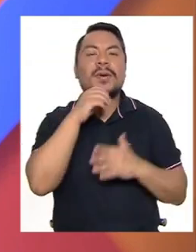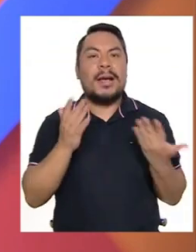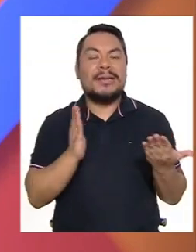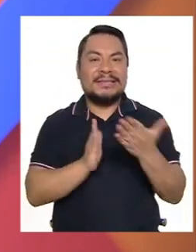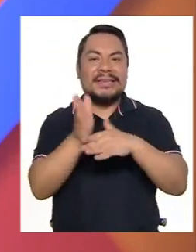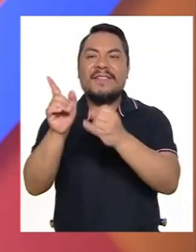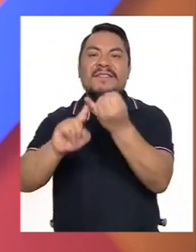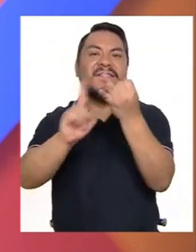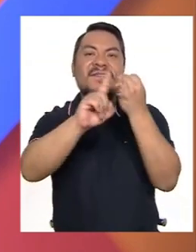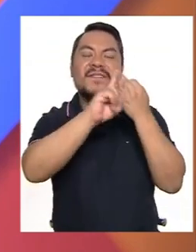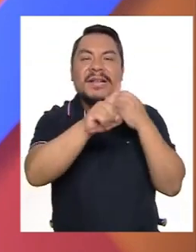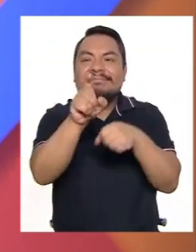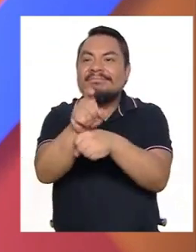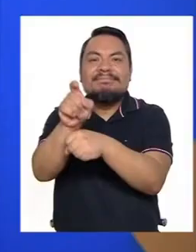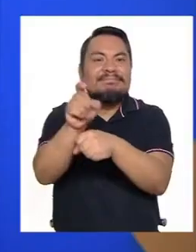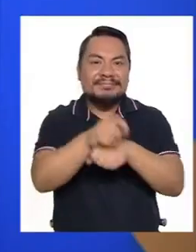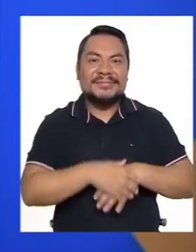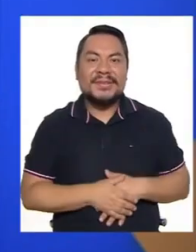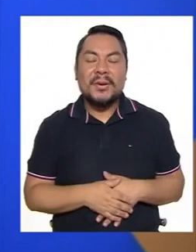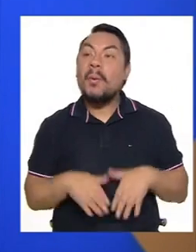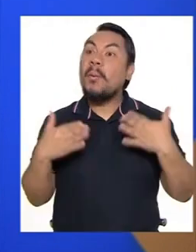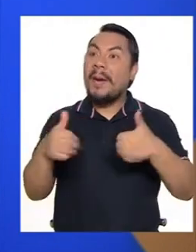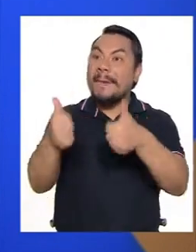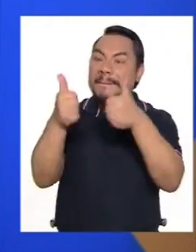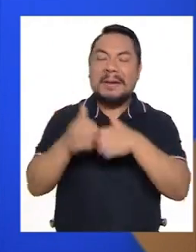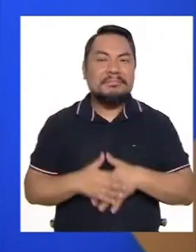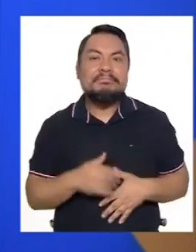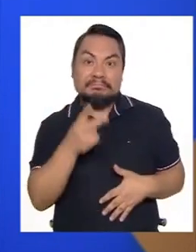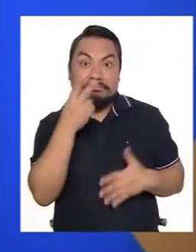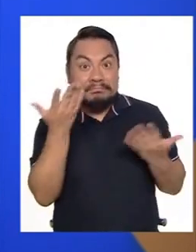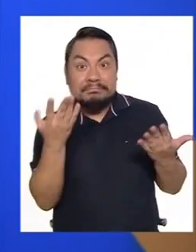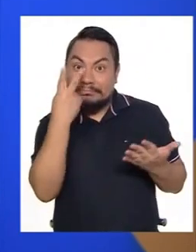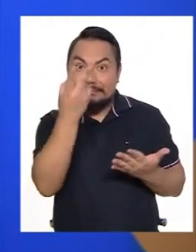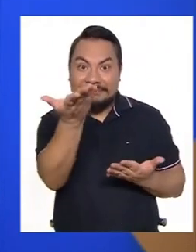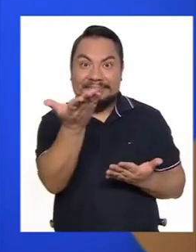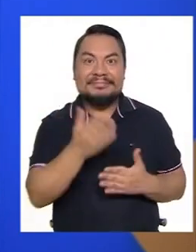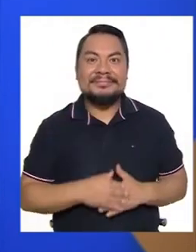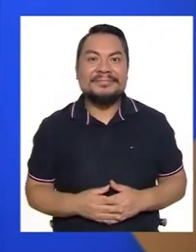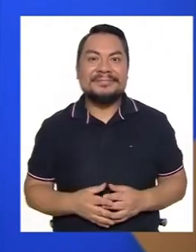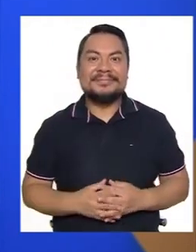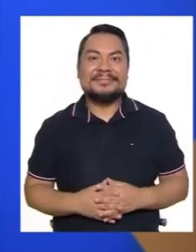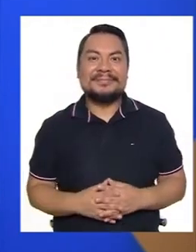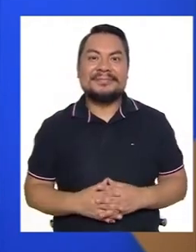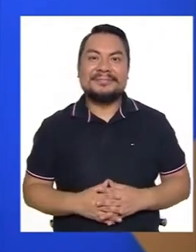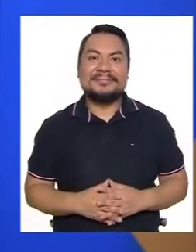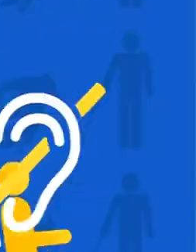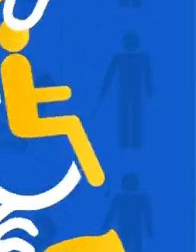a través de diversos talleres. ¡Qué bien! Así que mejor, ¿qué te parece si vamos con la nota?